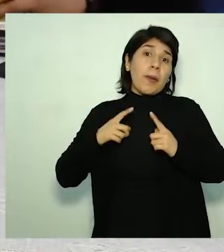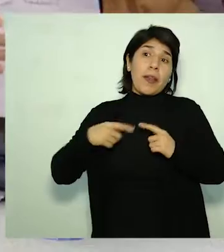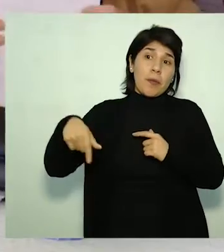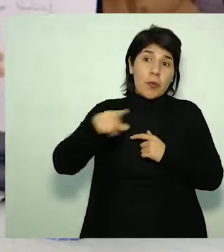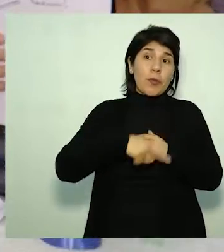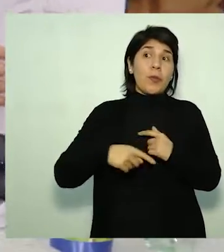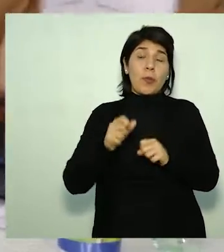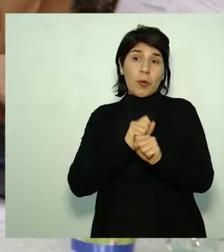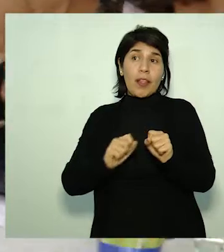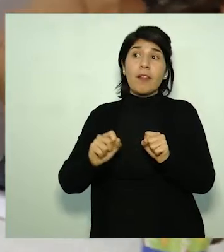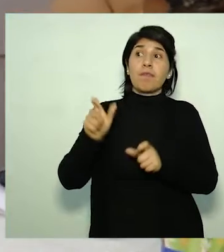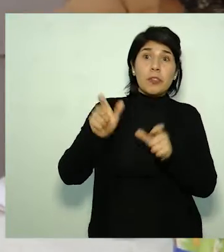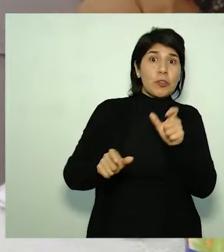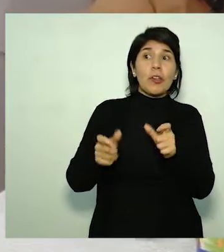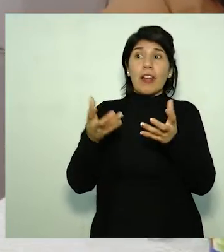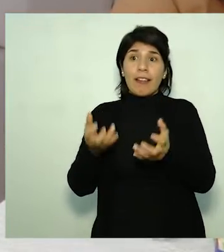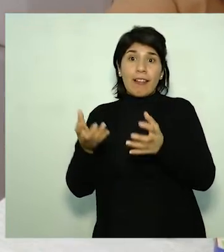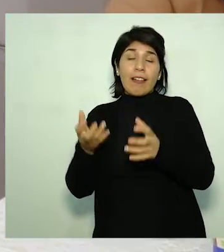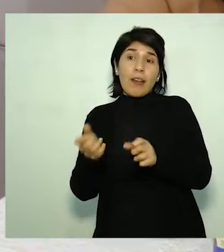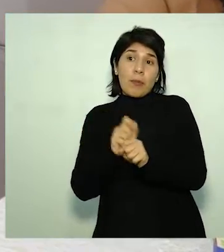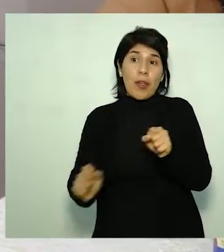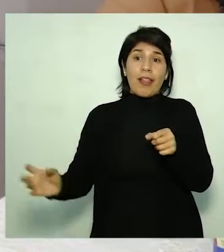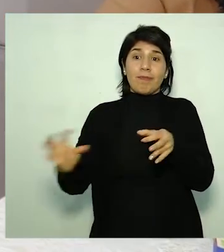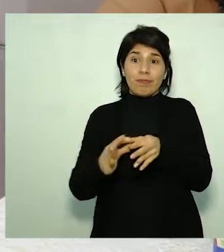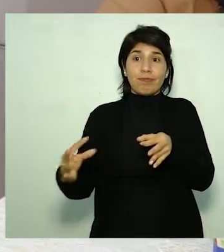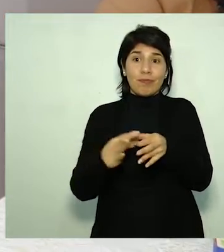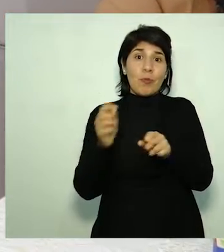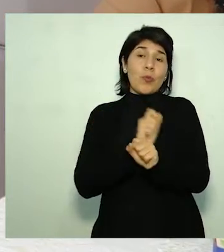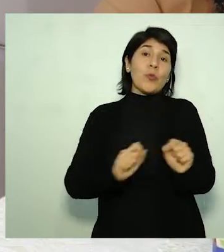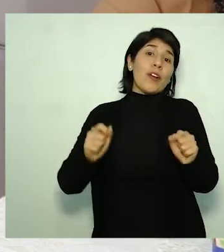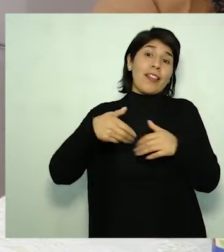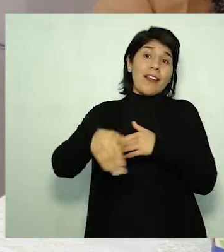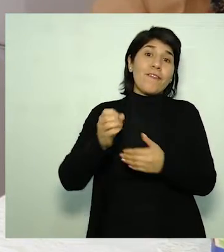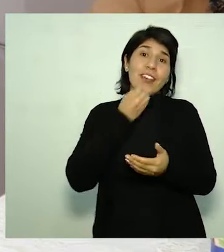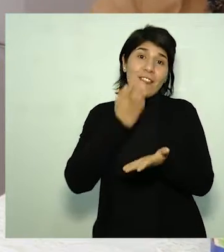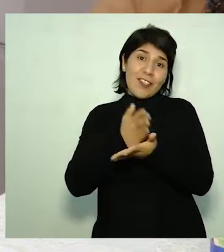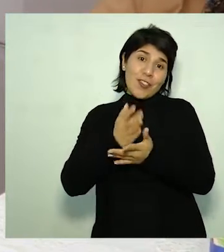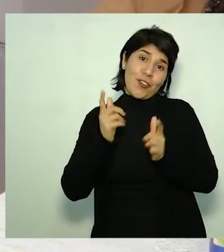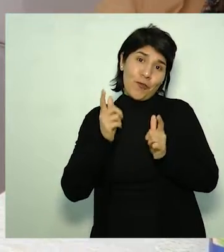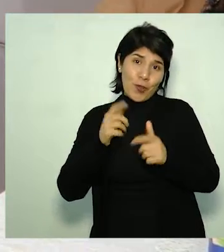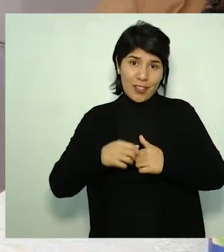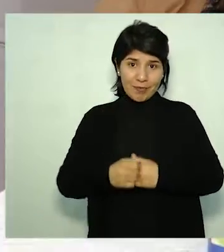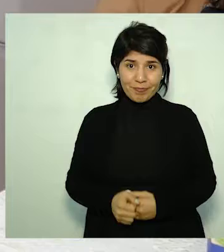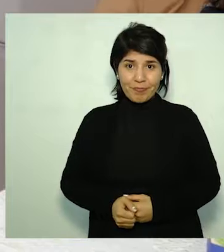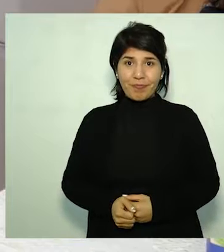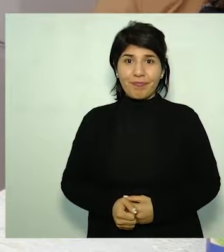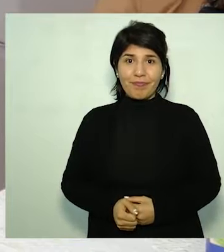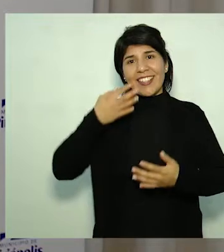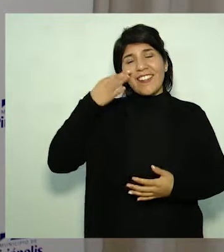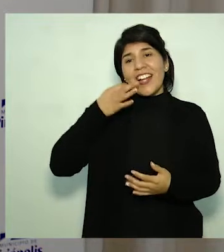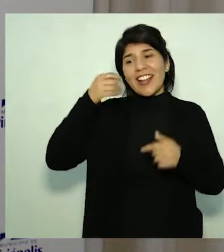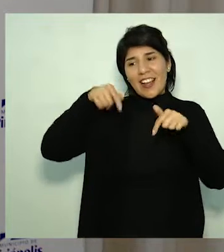el gremio responda, como ha respondido siempre, y haya mucha gente que pueda afiliarse y que pueda disfrutar de estos beneficios.